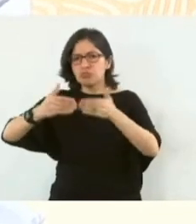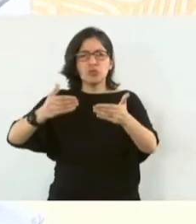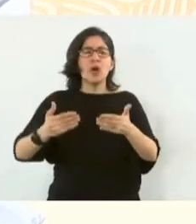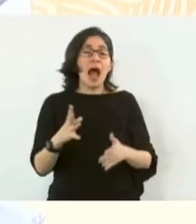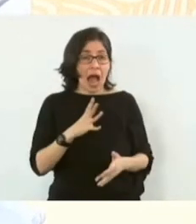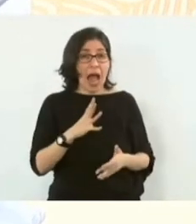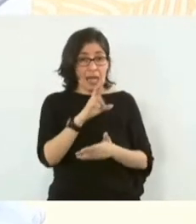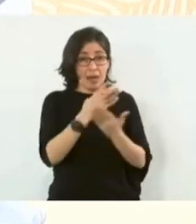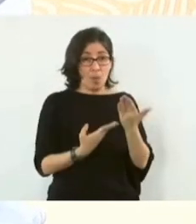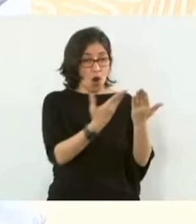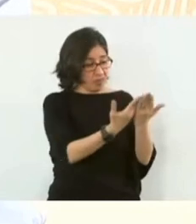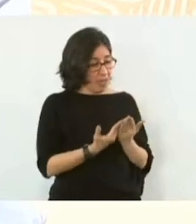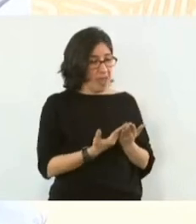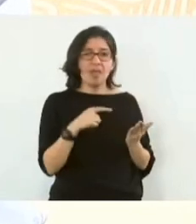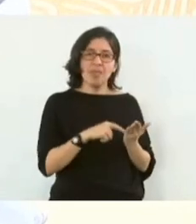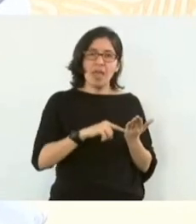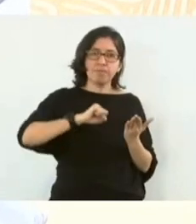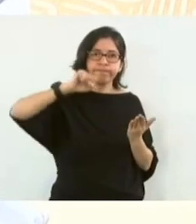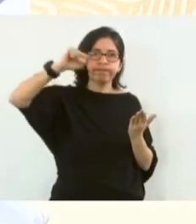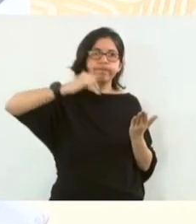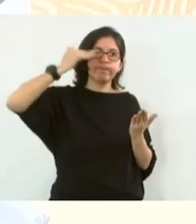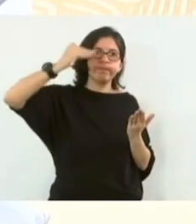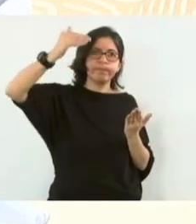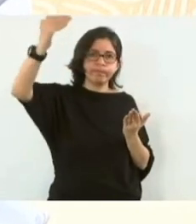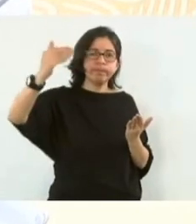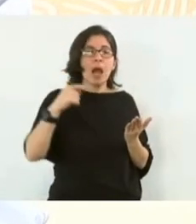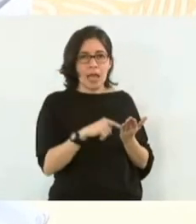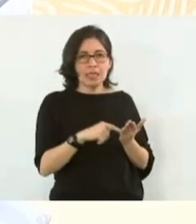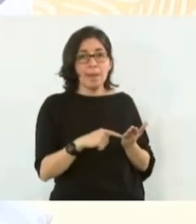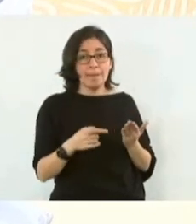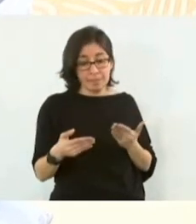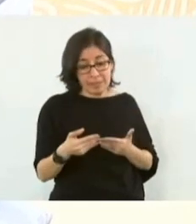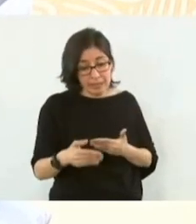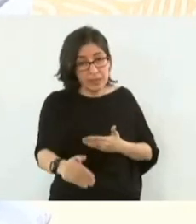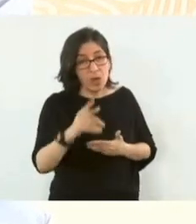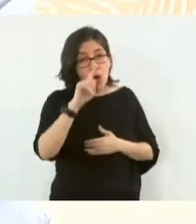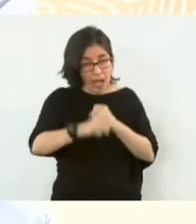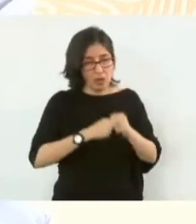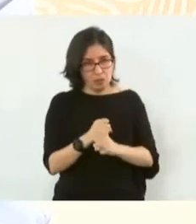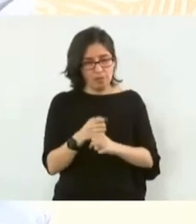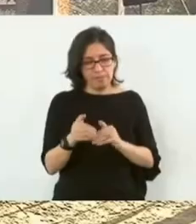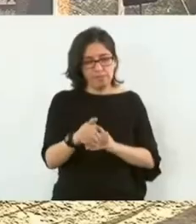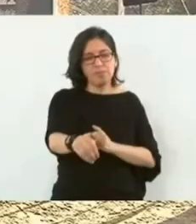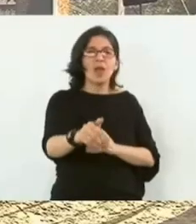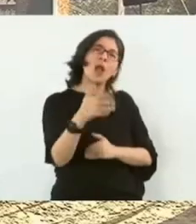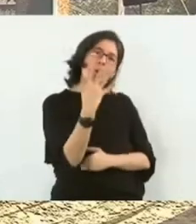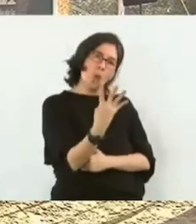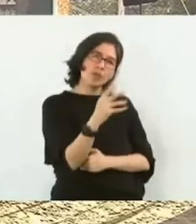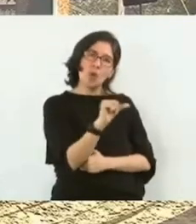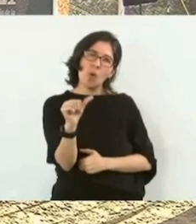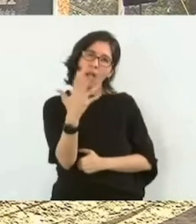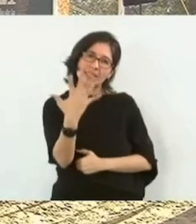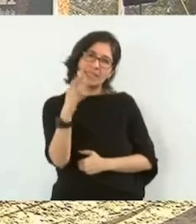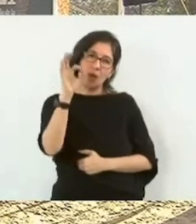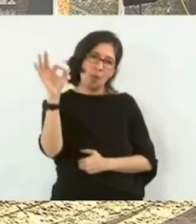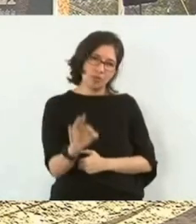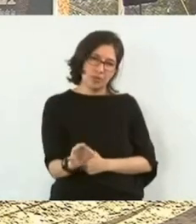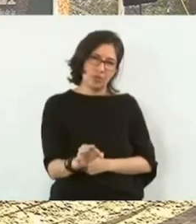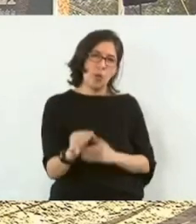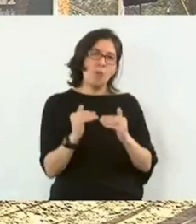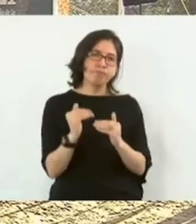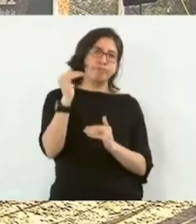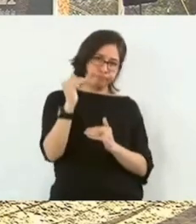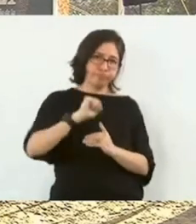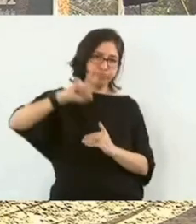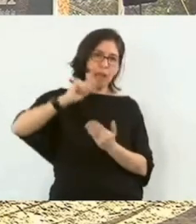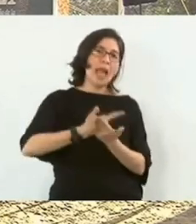de crecimiento probable para este año del 4 al 5% de